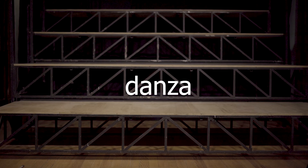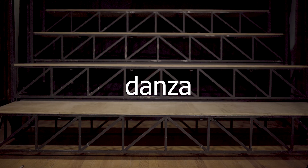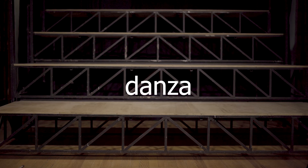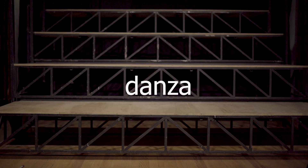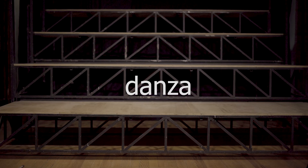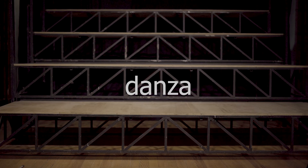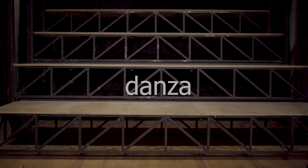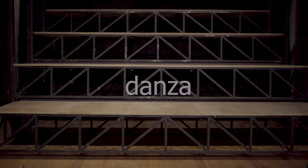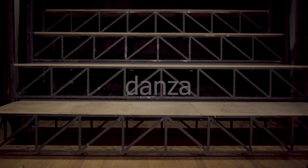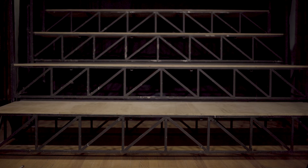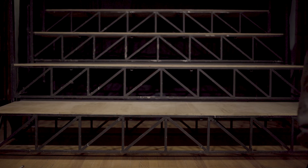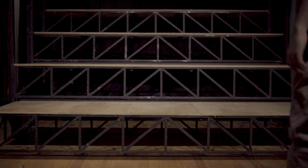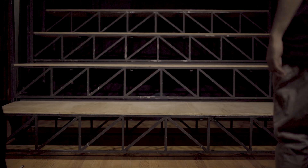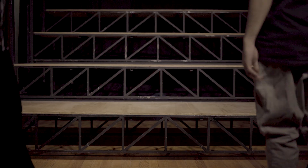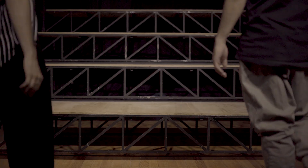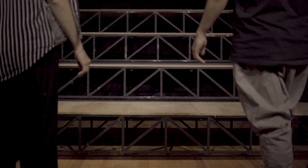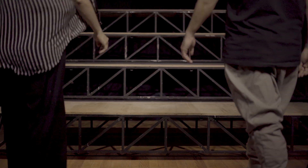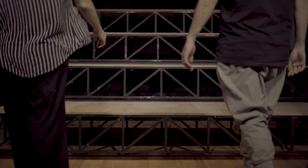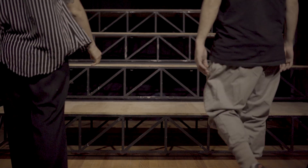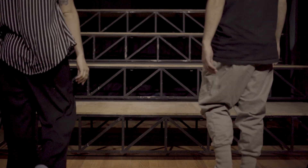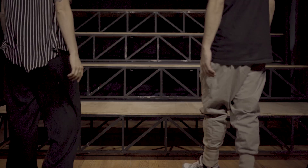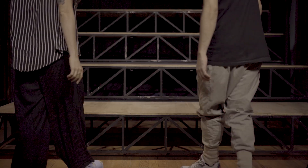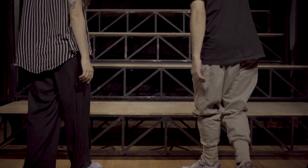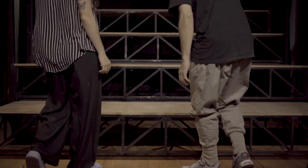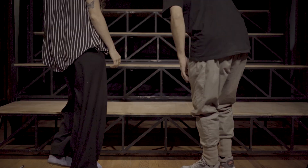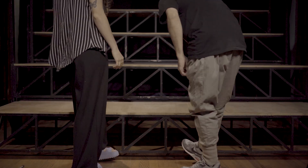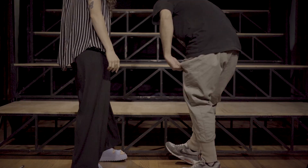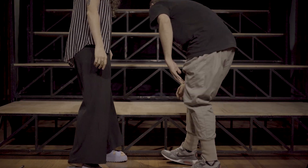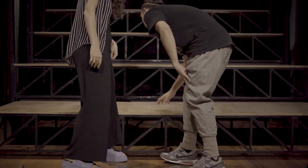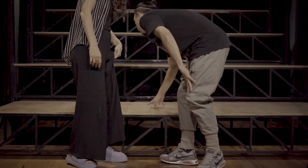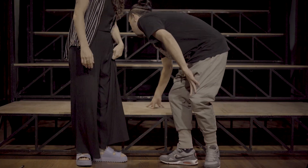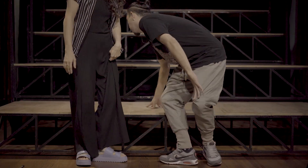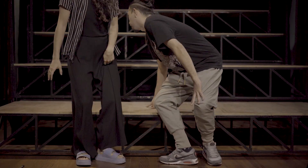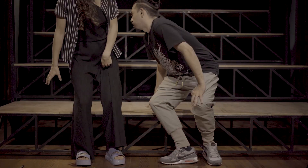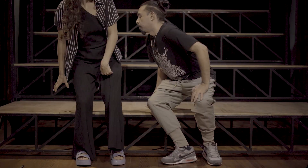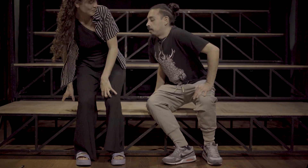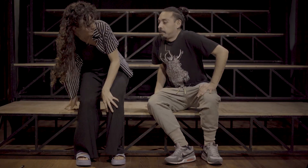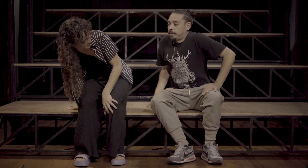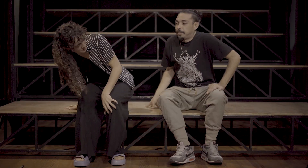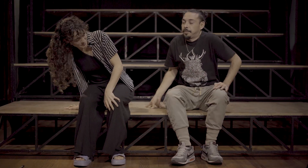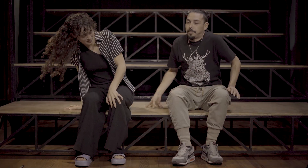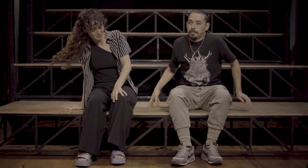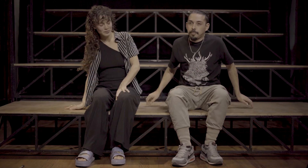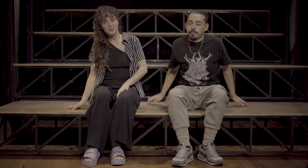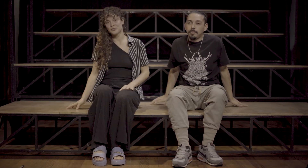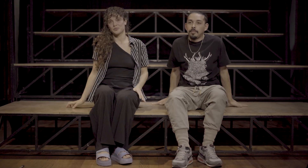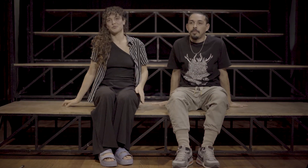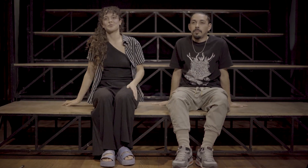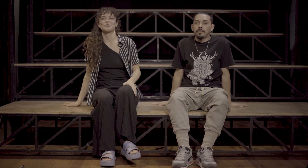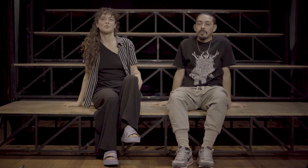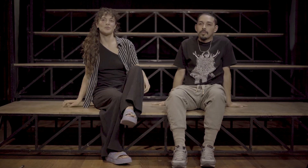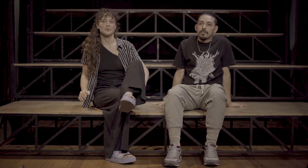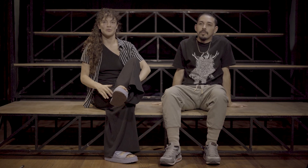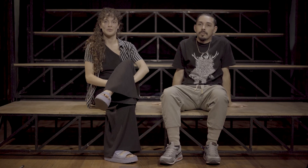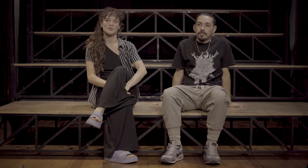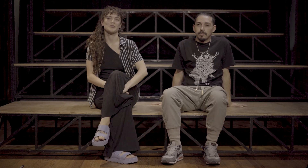escrita en letras blancas. Martina y Nelson regresan a las gradas. Se sientan. Ella se cruza de piernas, él